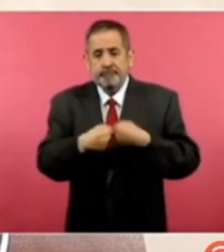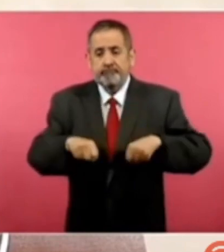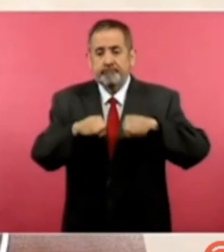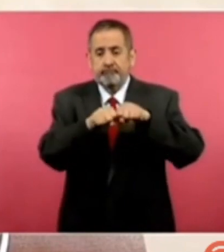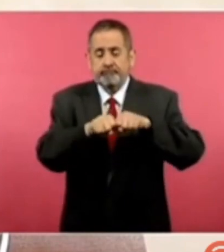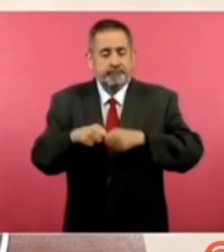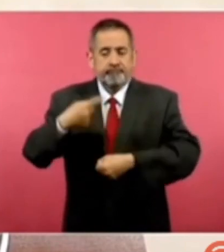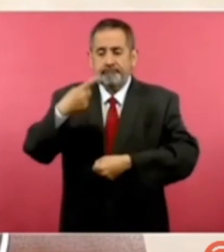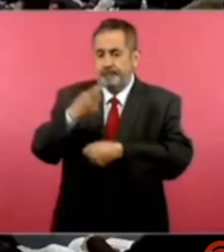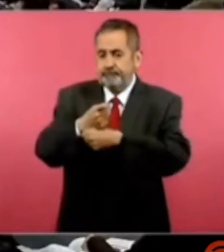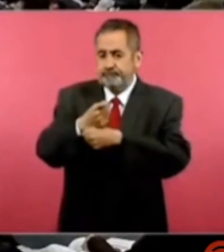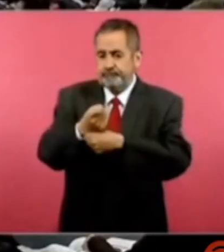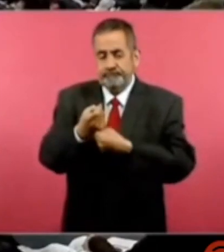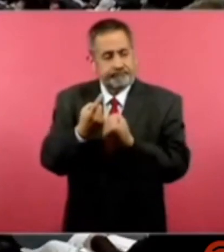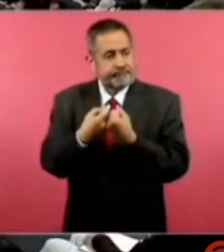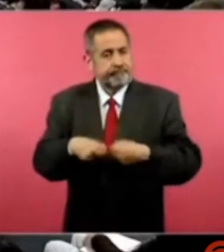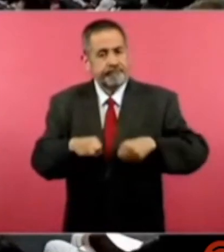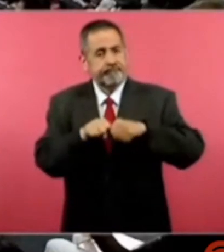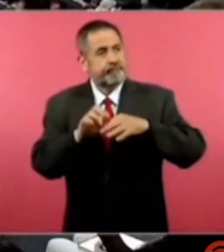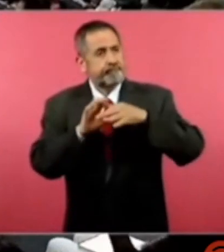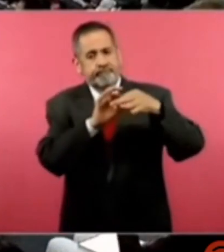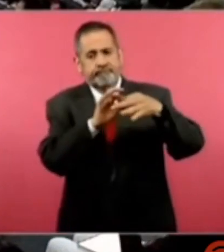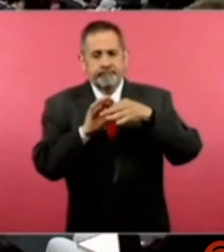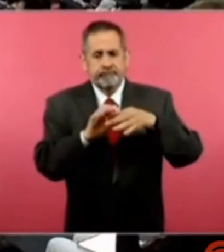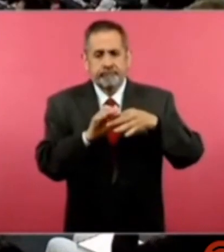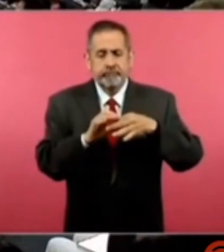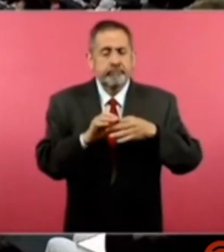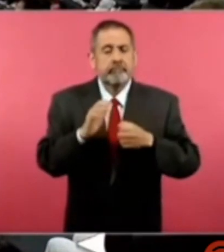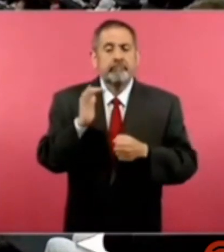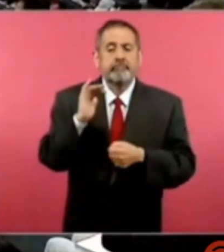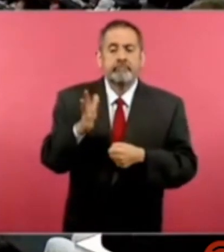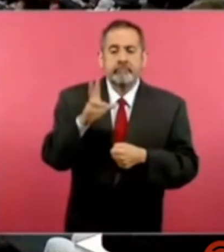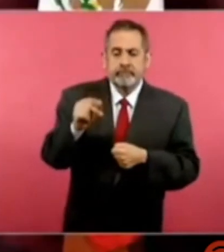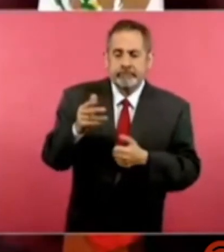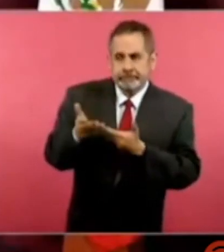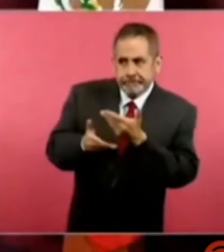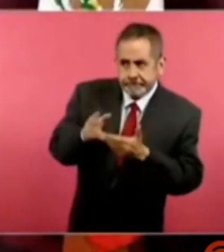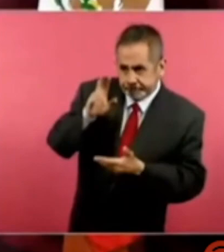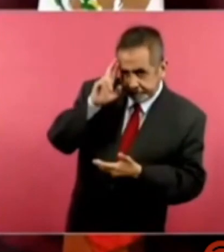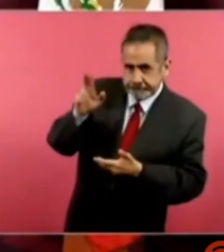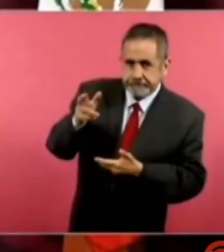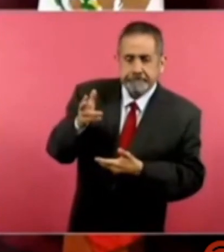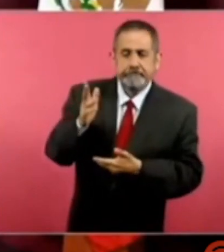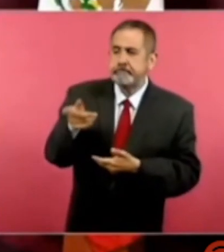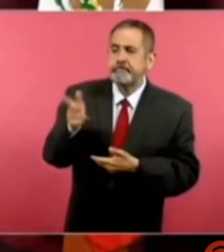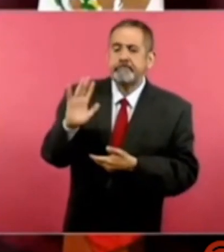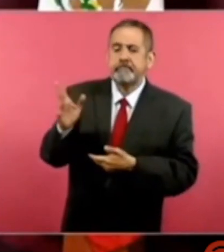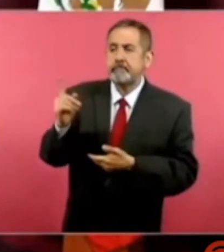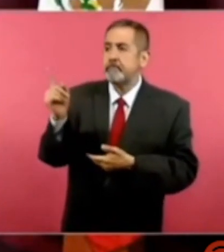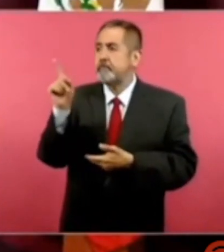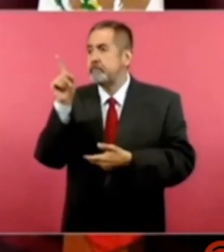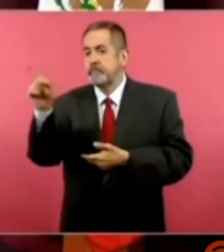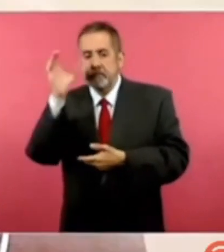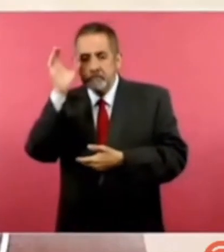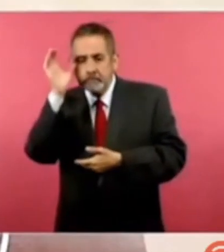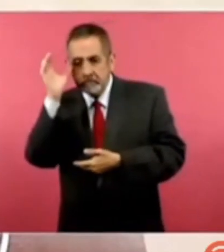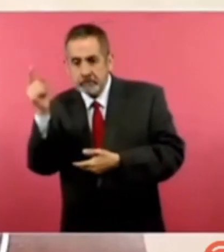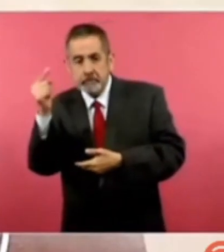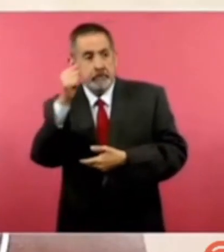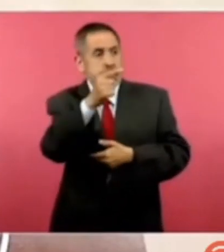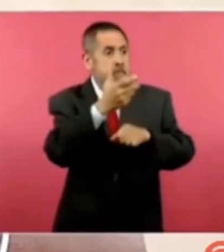¿Por qué se desplazó, con todo respeto, a China?